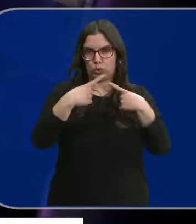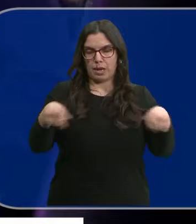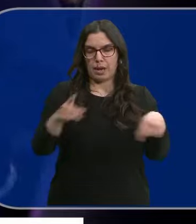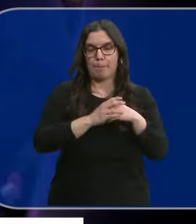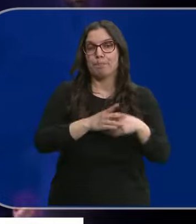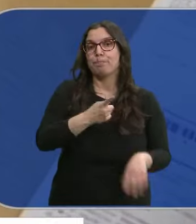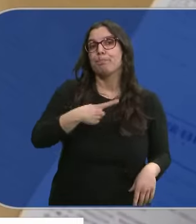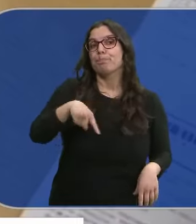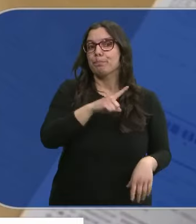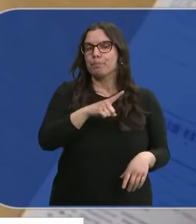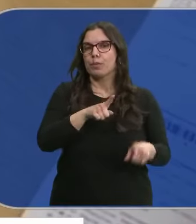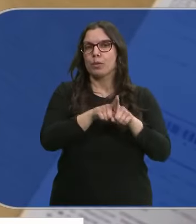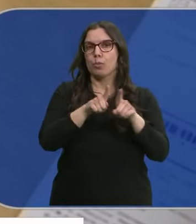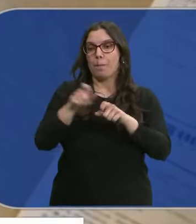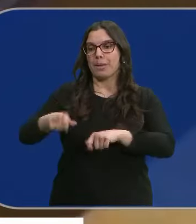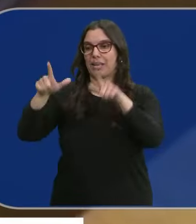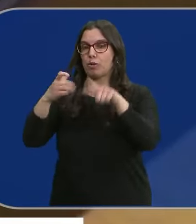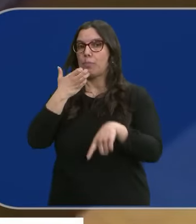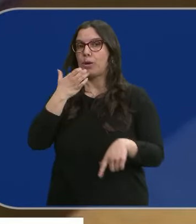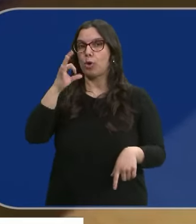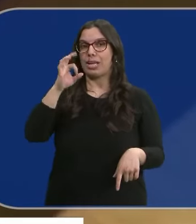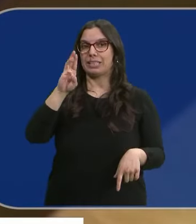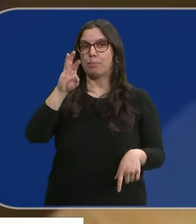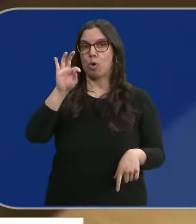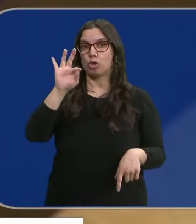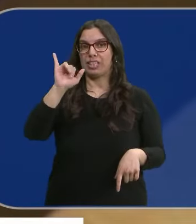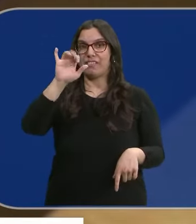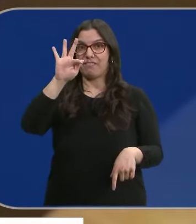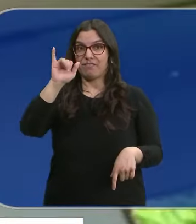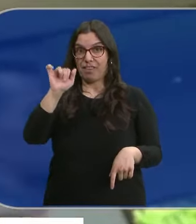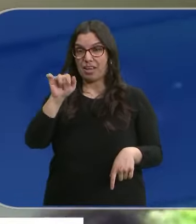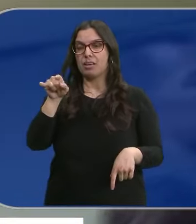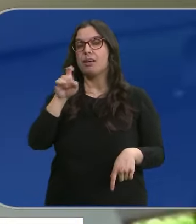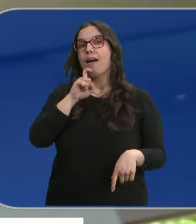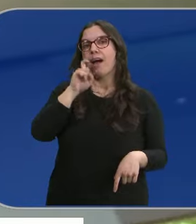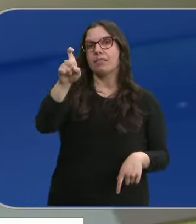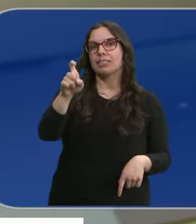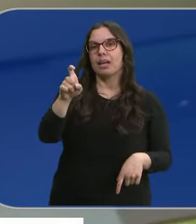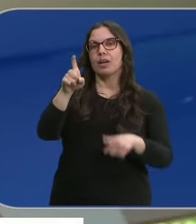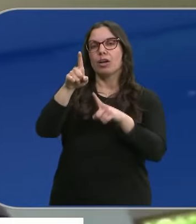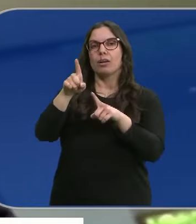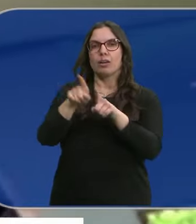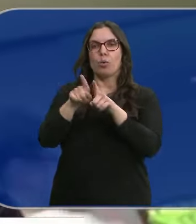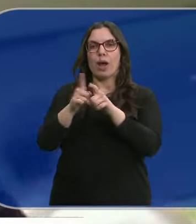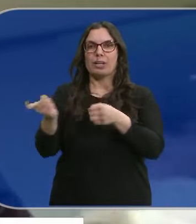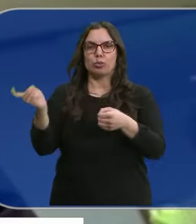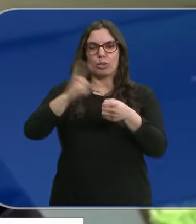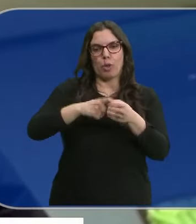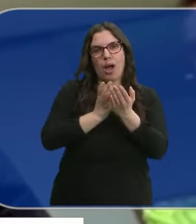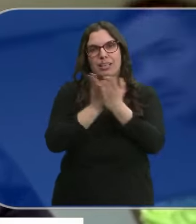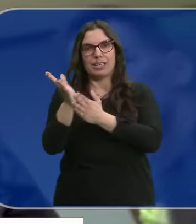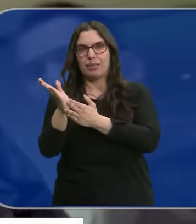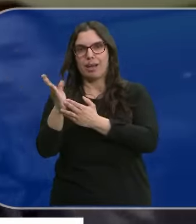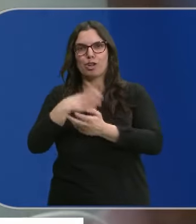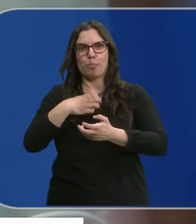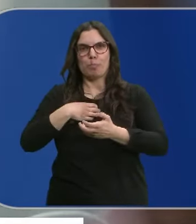El gigante tecnológico impide a plataformas como Spotify informar a los usuarios de iPhone o iPad de formas de suscripción alternativas